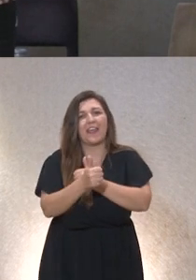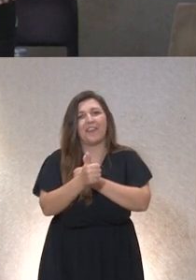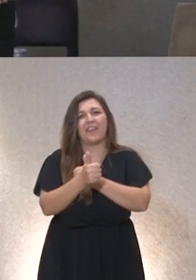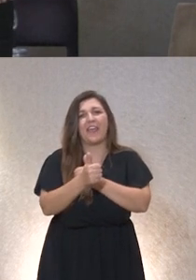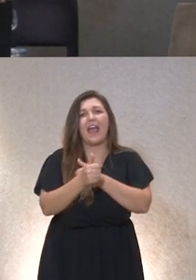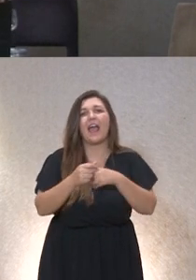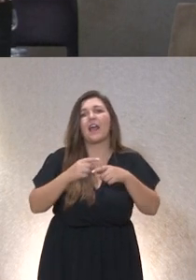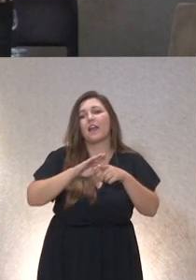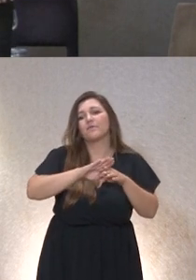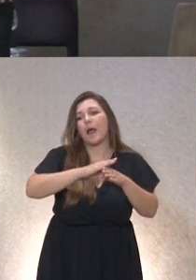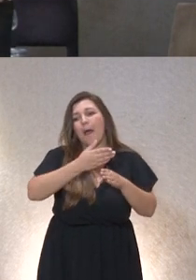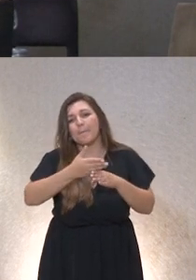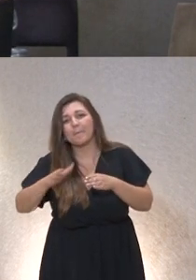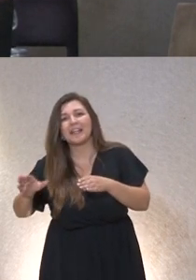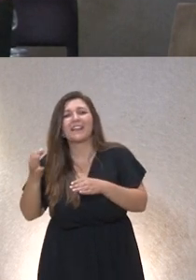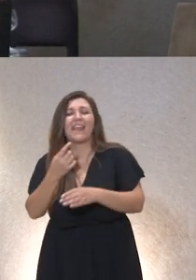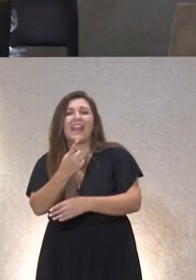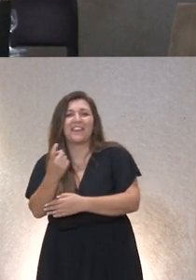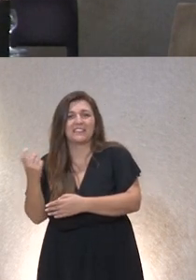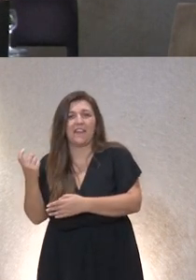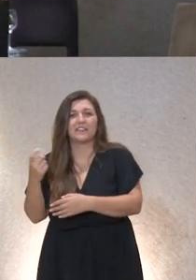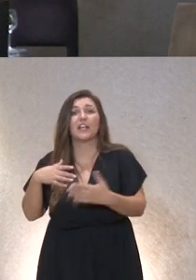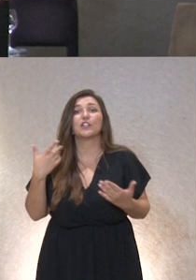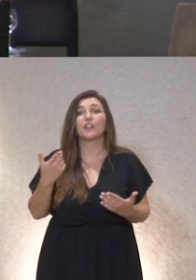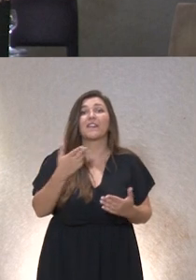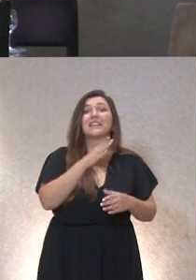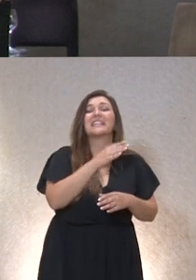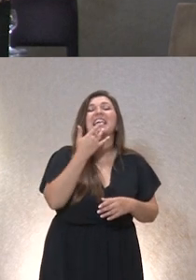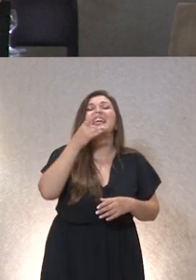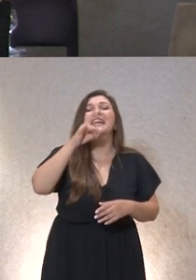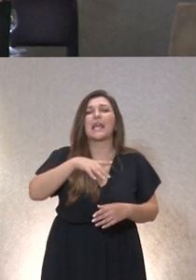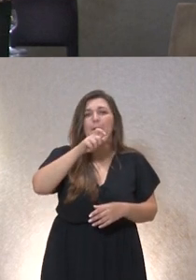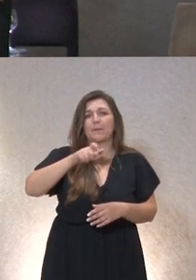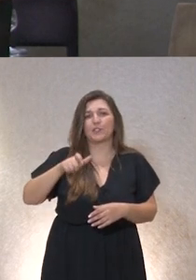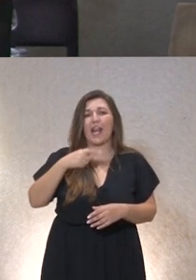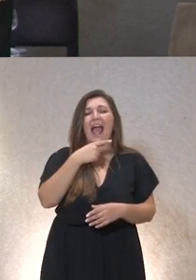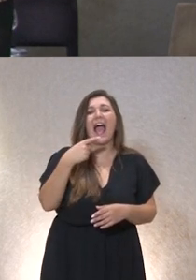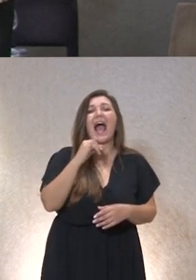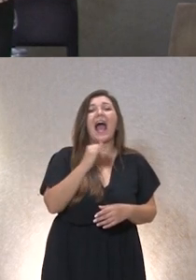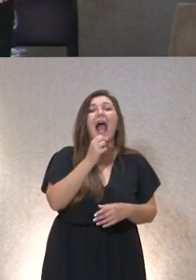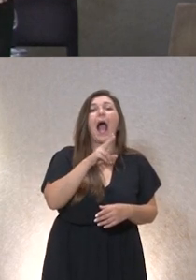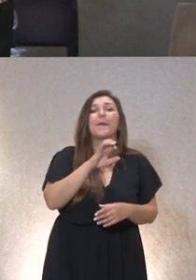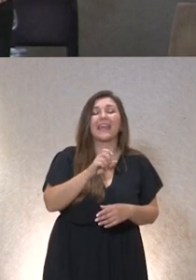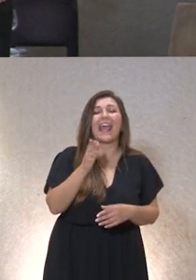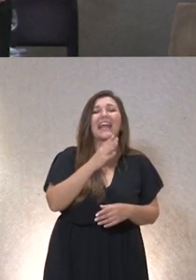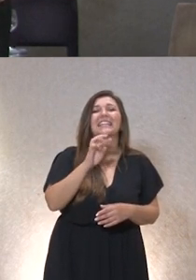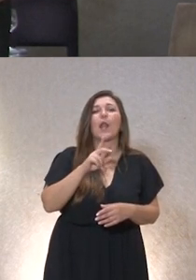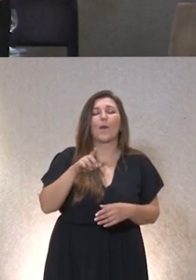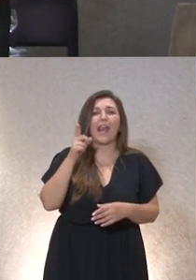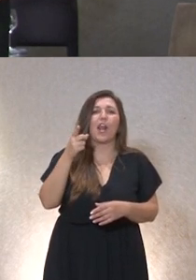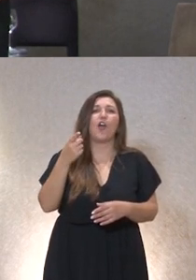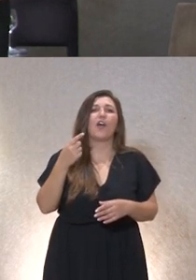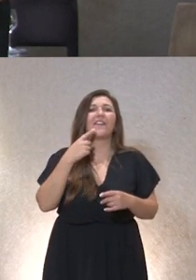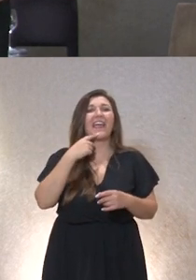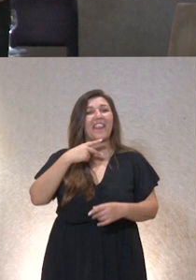necesidades para moderar la mesa de debate hemos llamado a Javier Terruelo Javier Terruelo catedrático de derecho